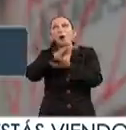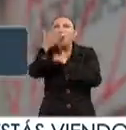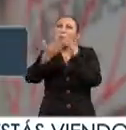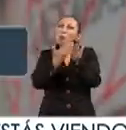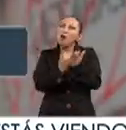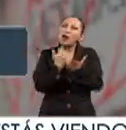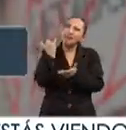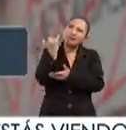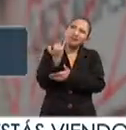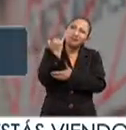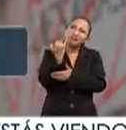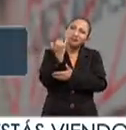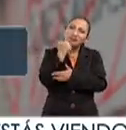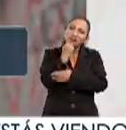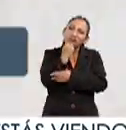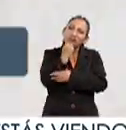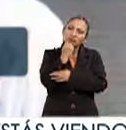proponerles